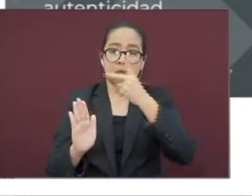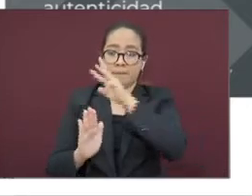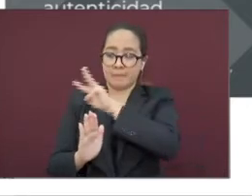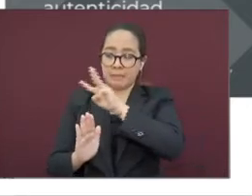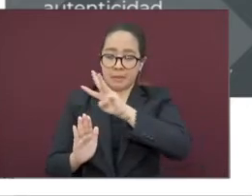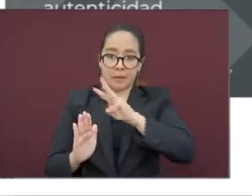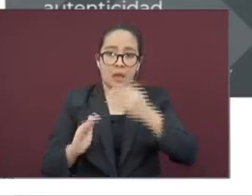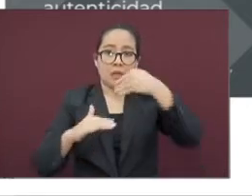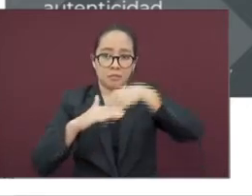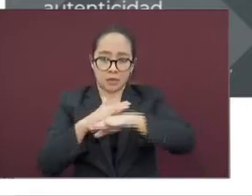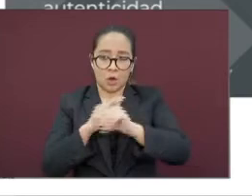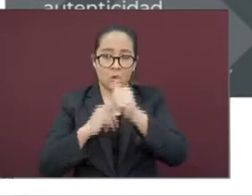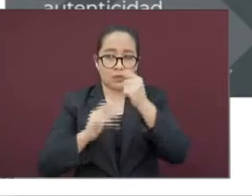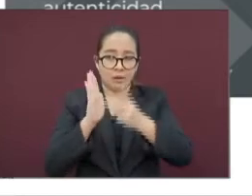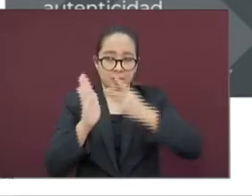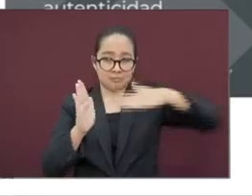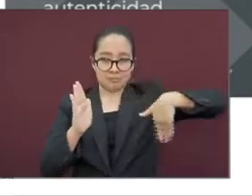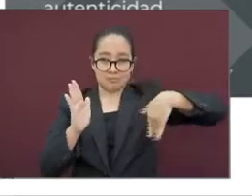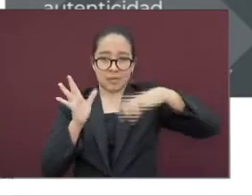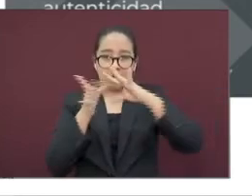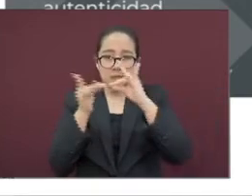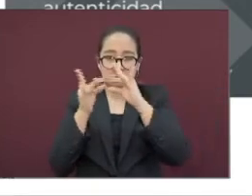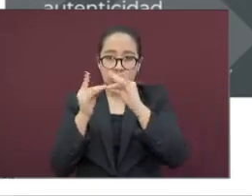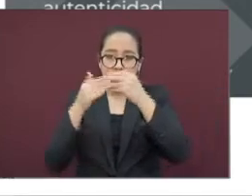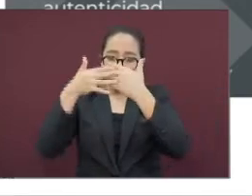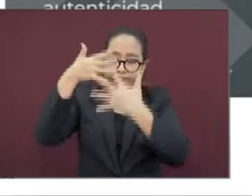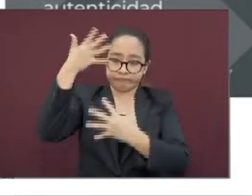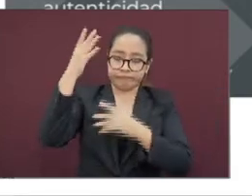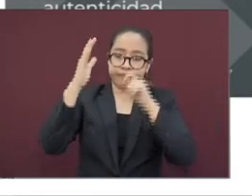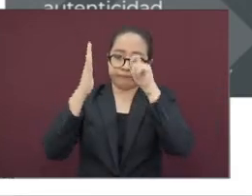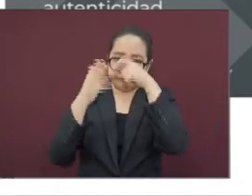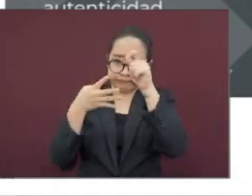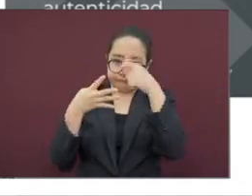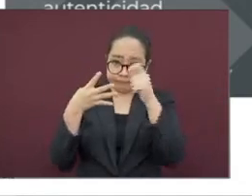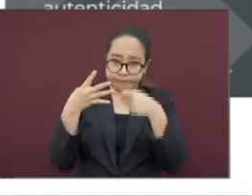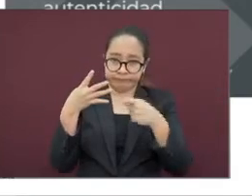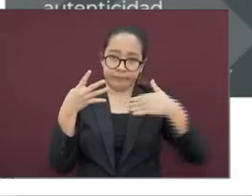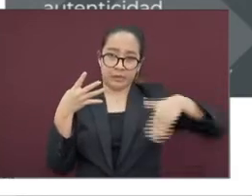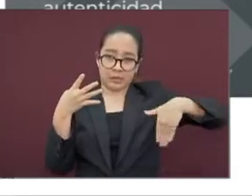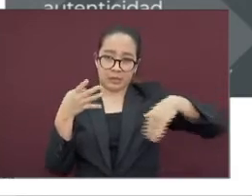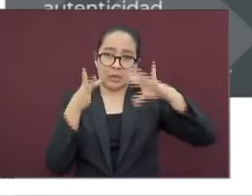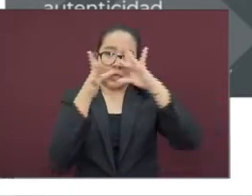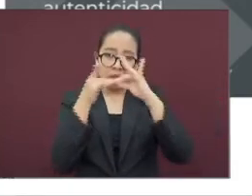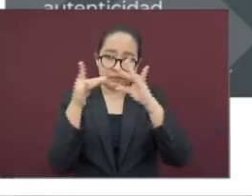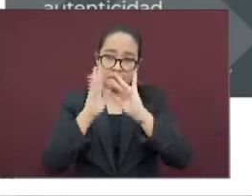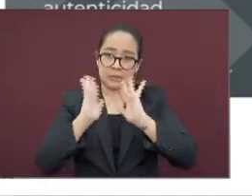comenzar de nuevo con el llenado que ya les he explicado.